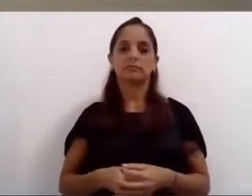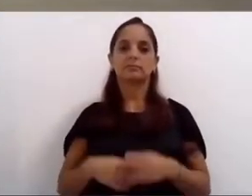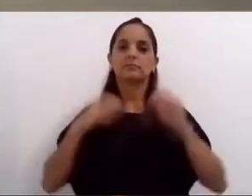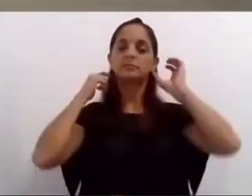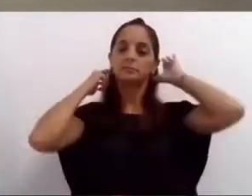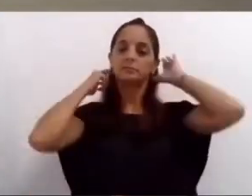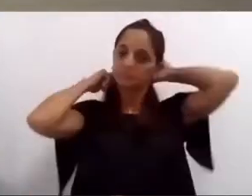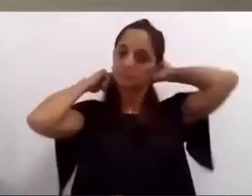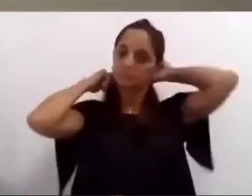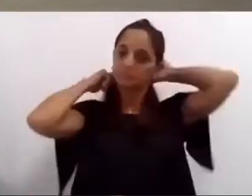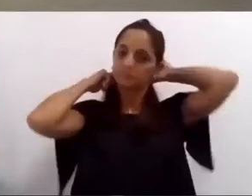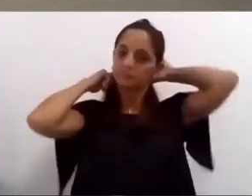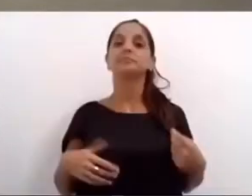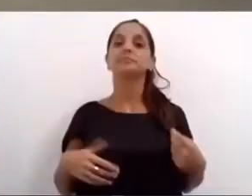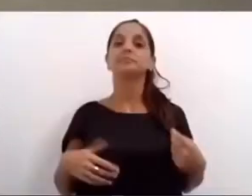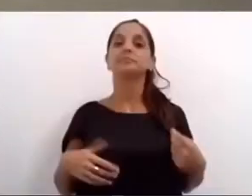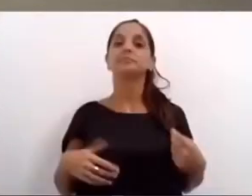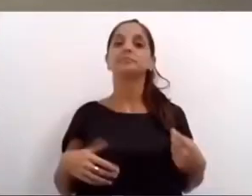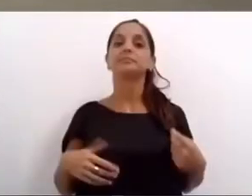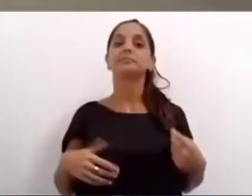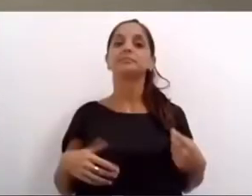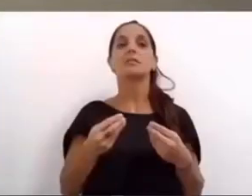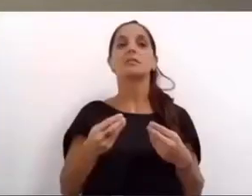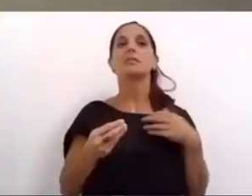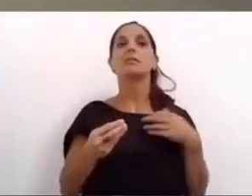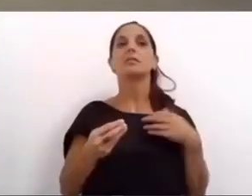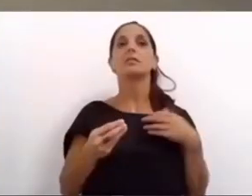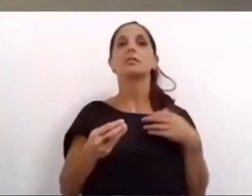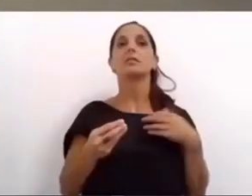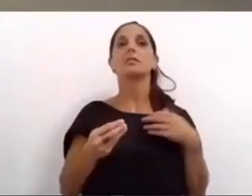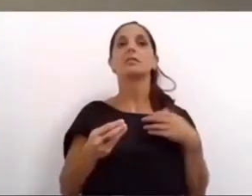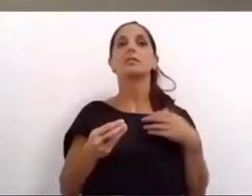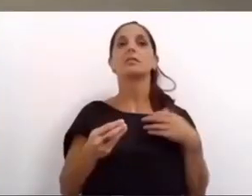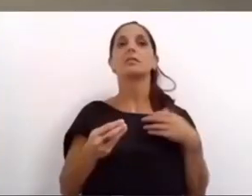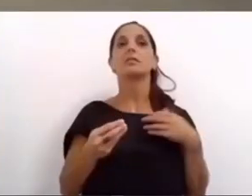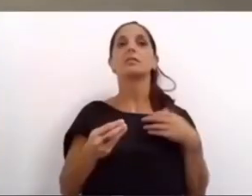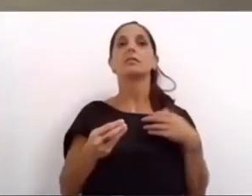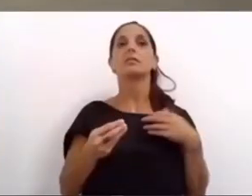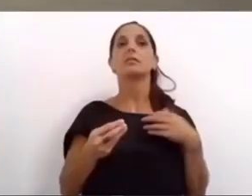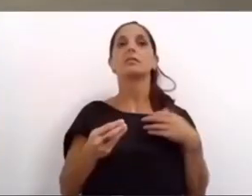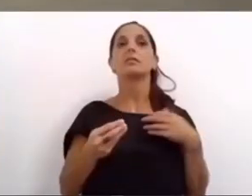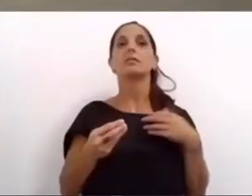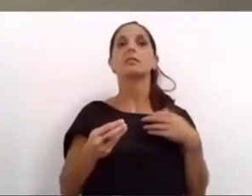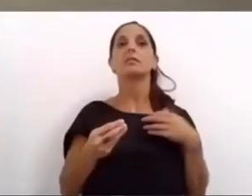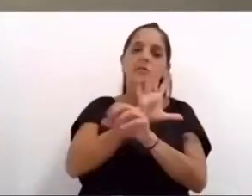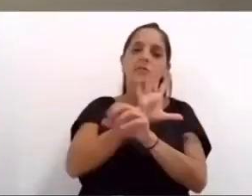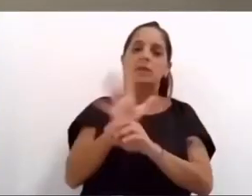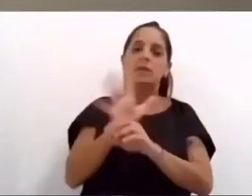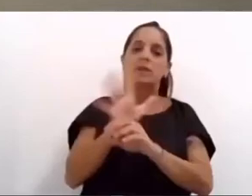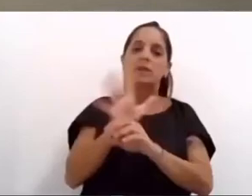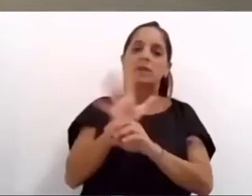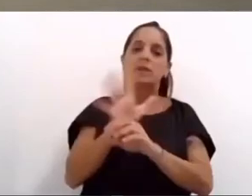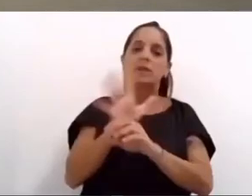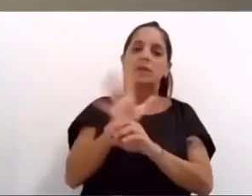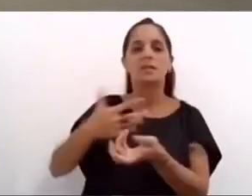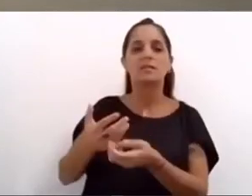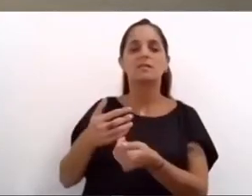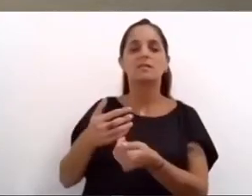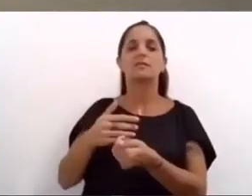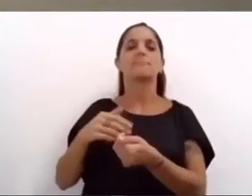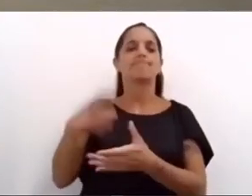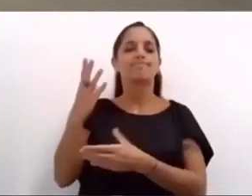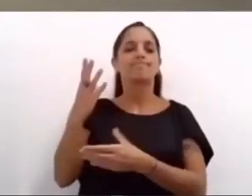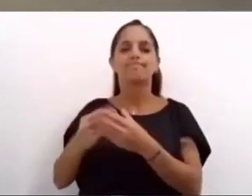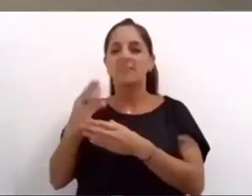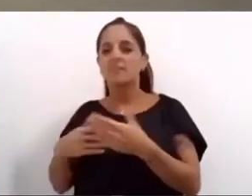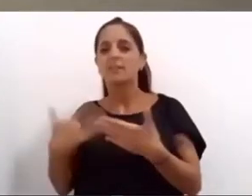es tiempo de volver a los barrios que tanto sufrieron esta crisis durante el 2020 la pandemia nos obligó a posponer